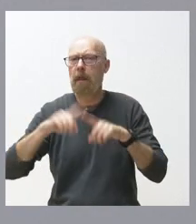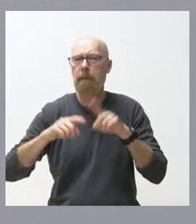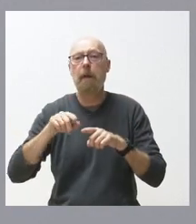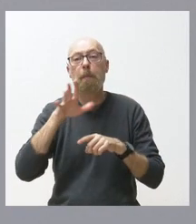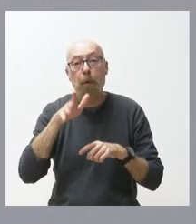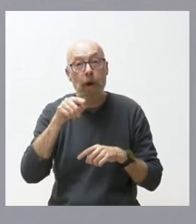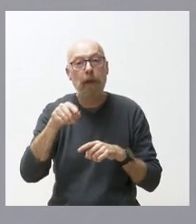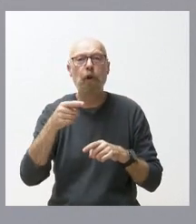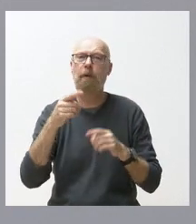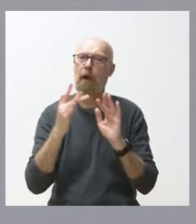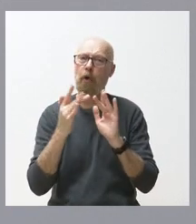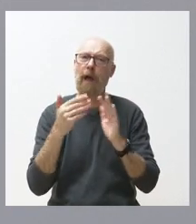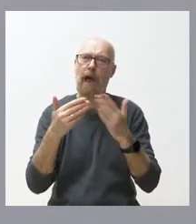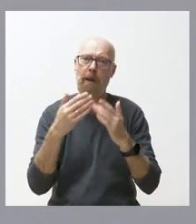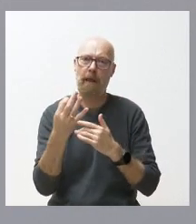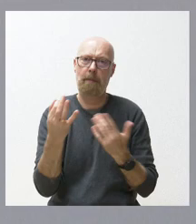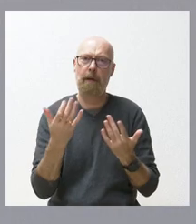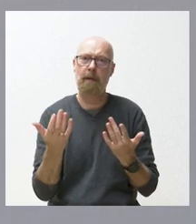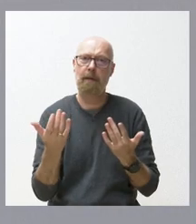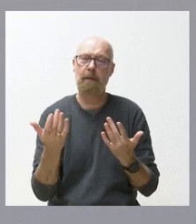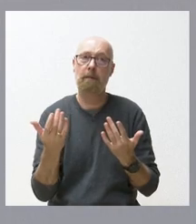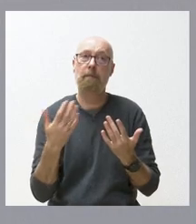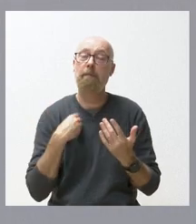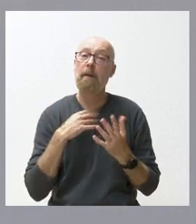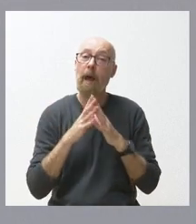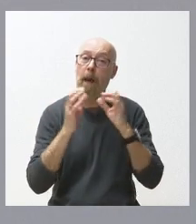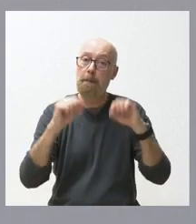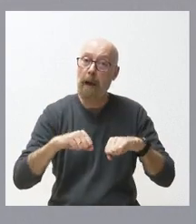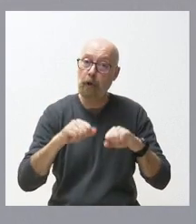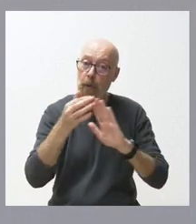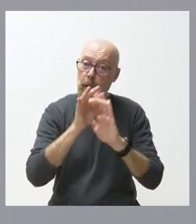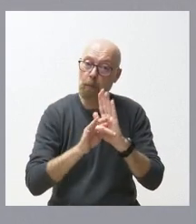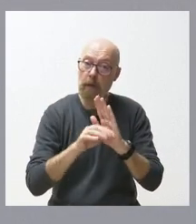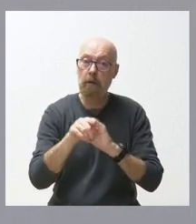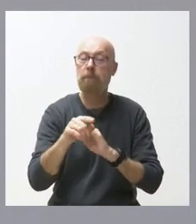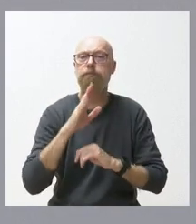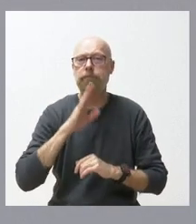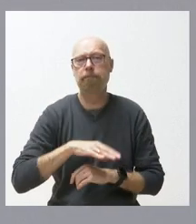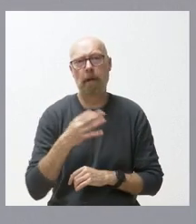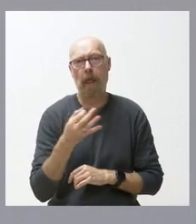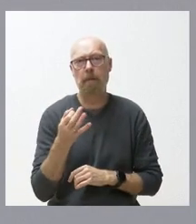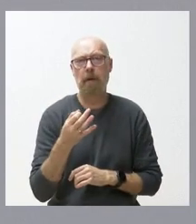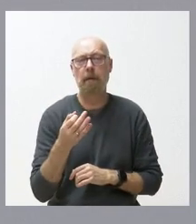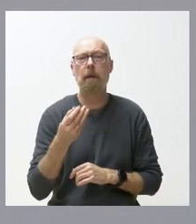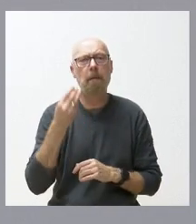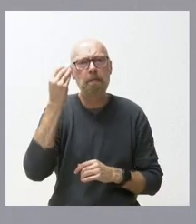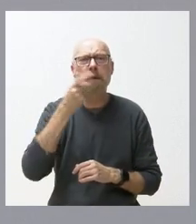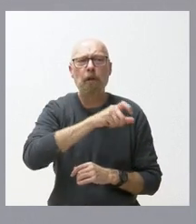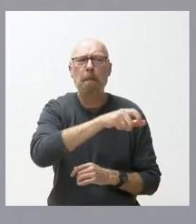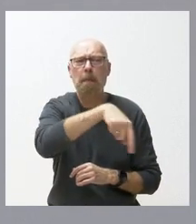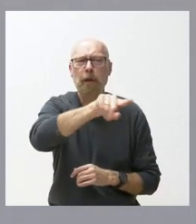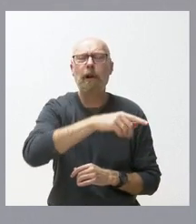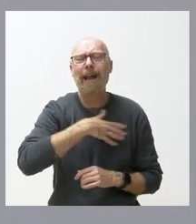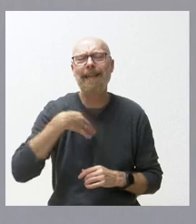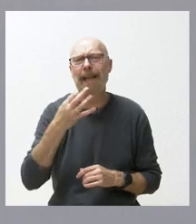daríamos margen y el gran pacto presupuestario me parece a mí que sería muy oportuno yo creo que es lo que los ciudadanos reclaman de nosotros que nos pongamos de acuerdo que nos